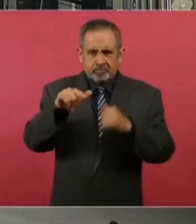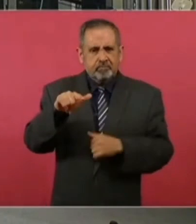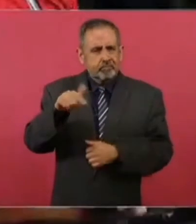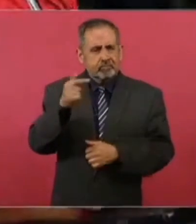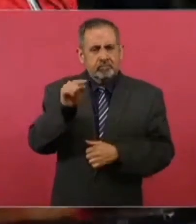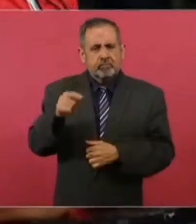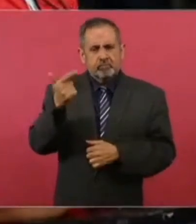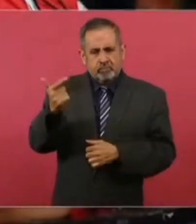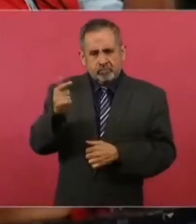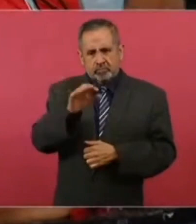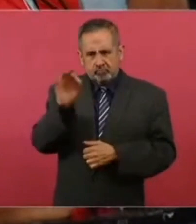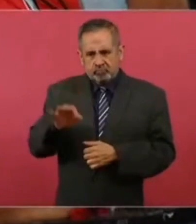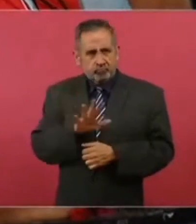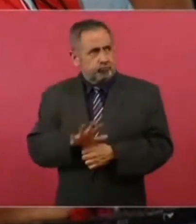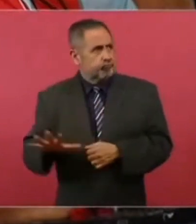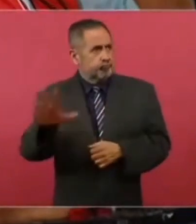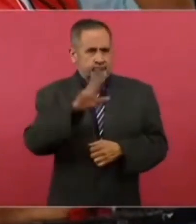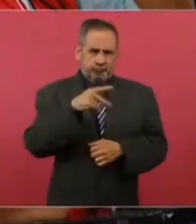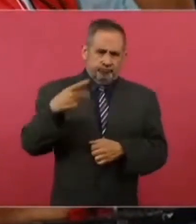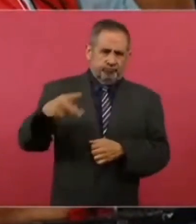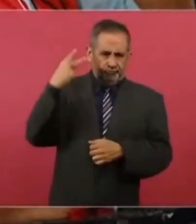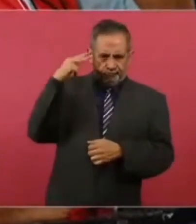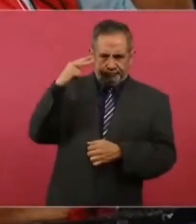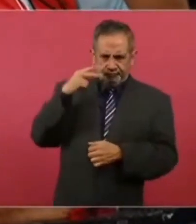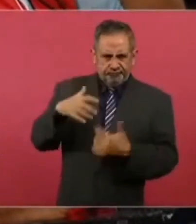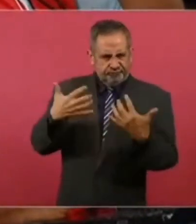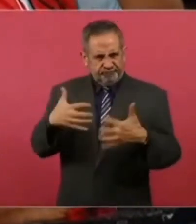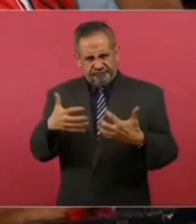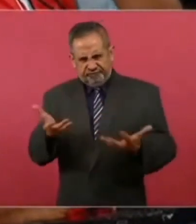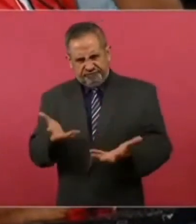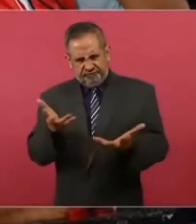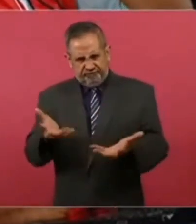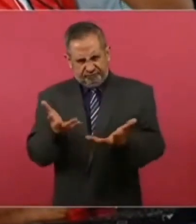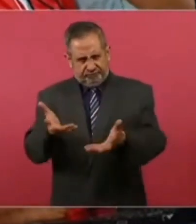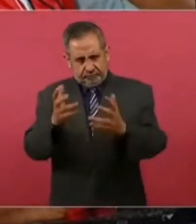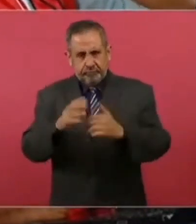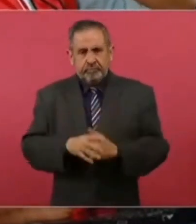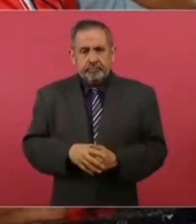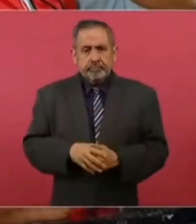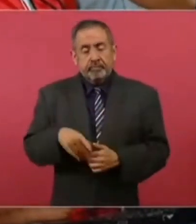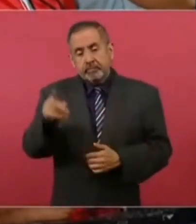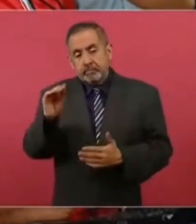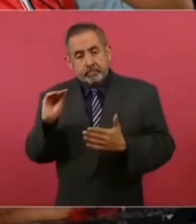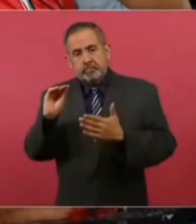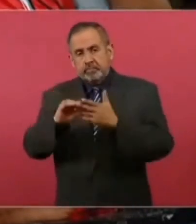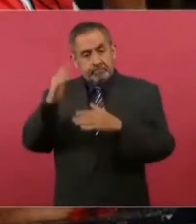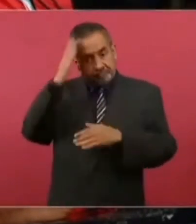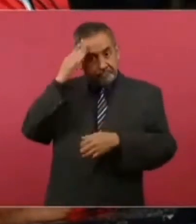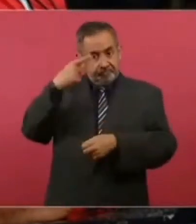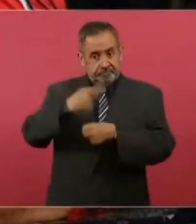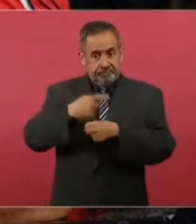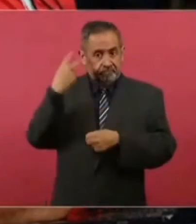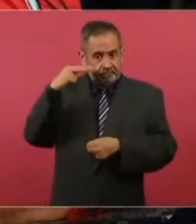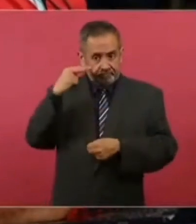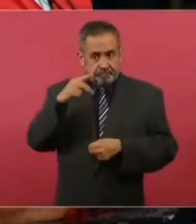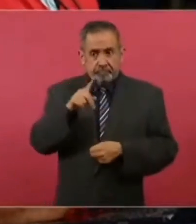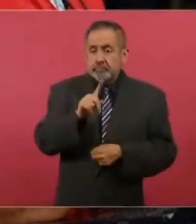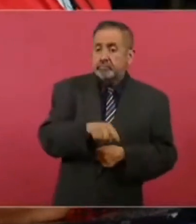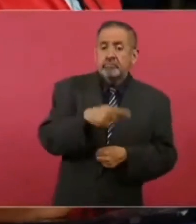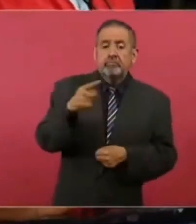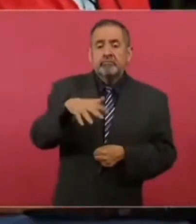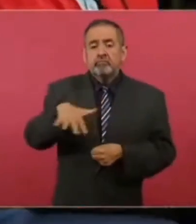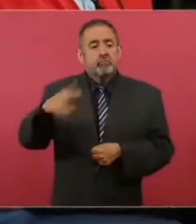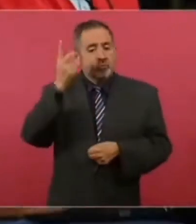del total nacional. Sin embargo, a pesar de encabezar la lista de producción en el país, ganaderos están